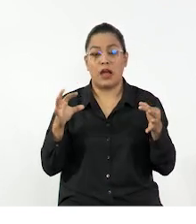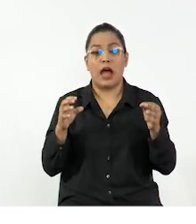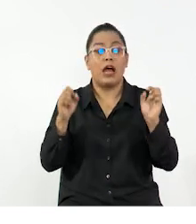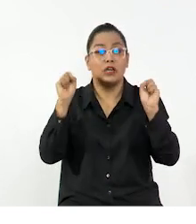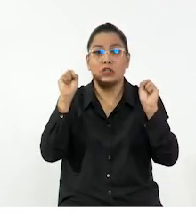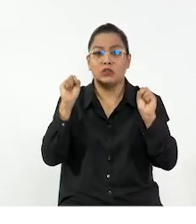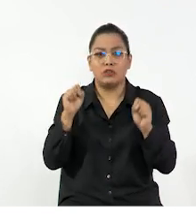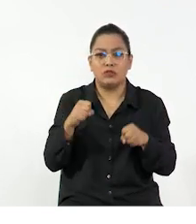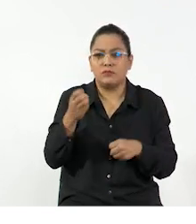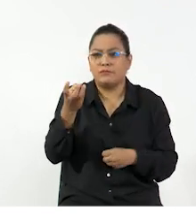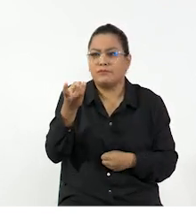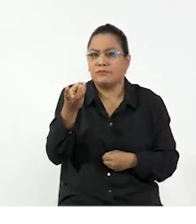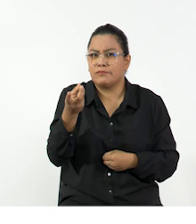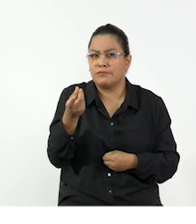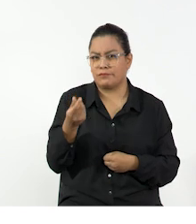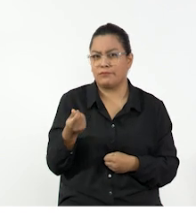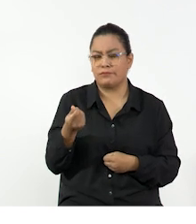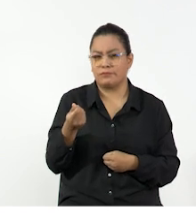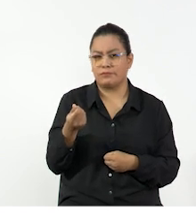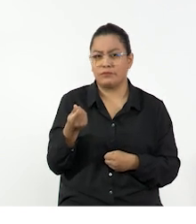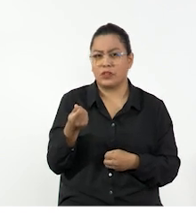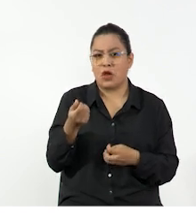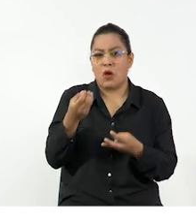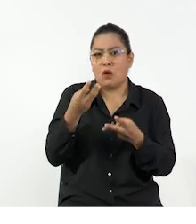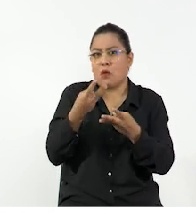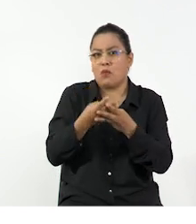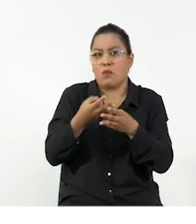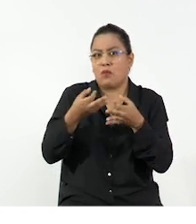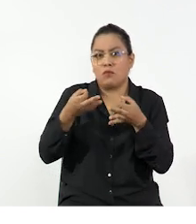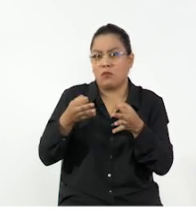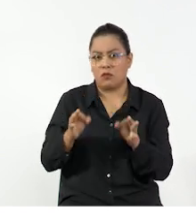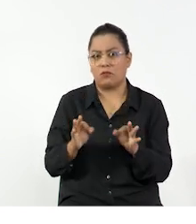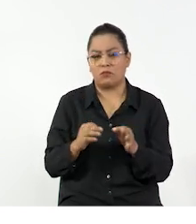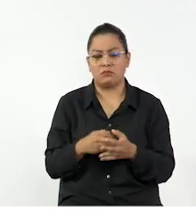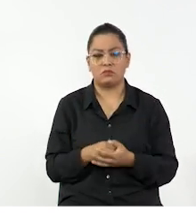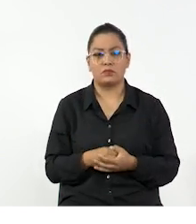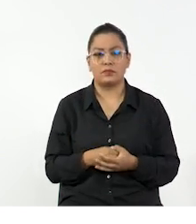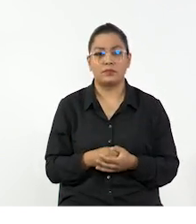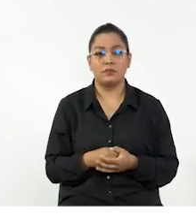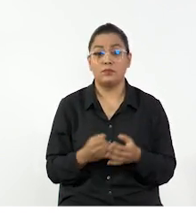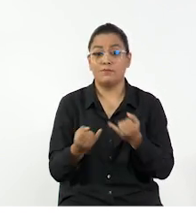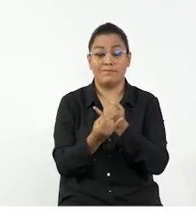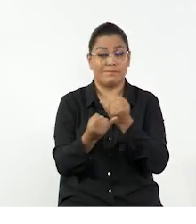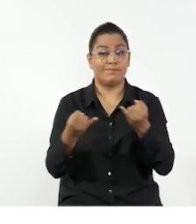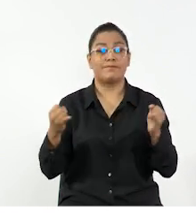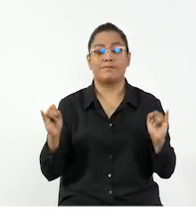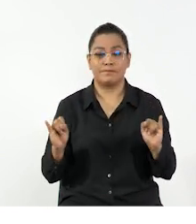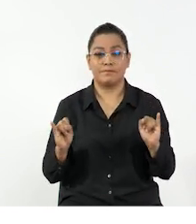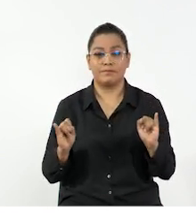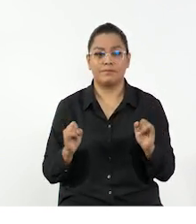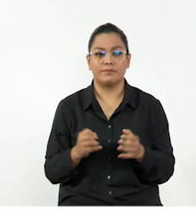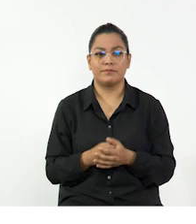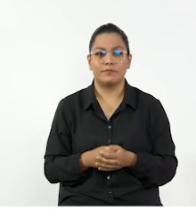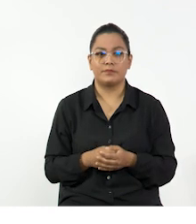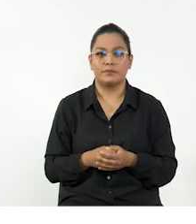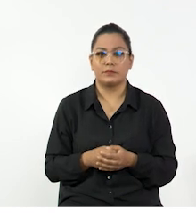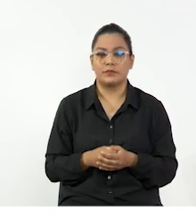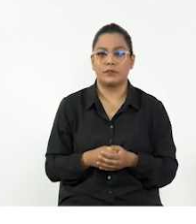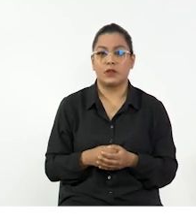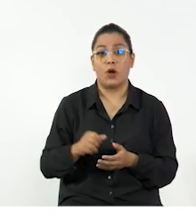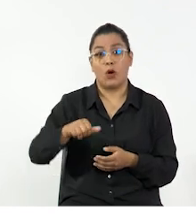dependientes de sí mismas y no pueden ser calculadas de manera matemática de otras, porque son